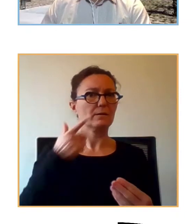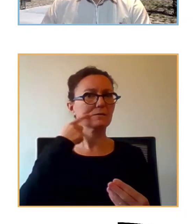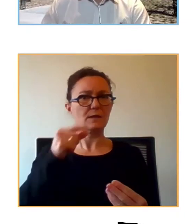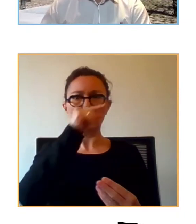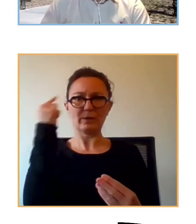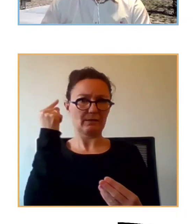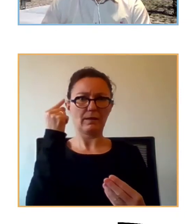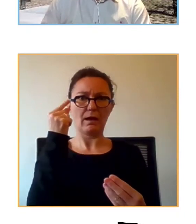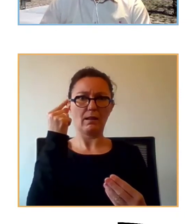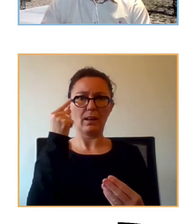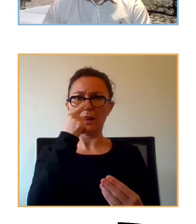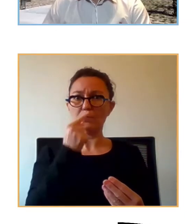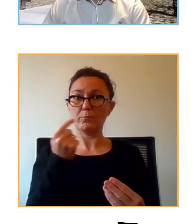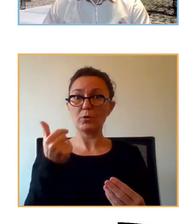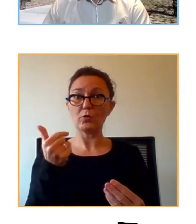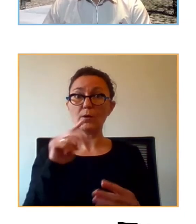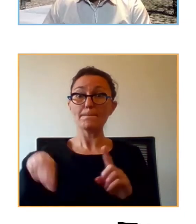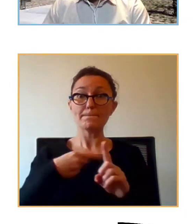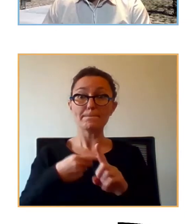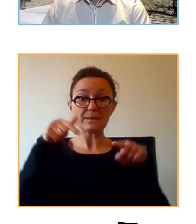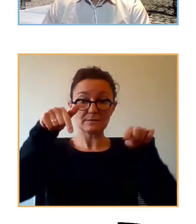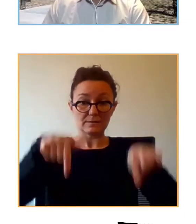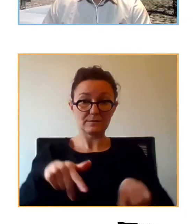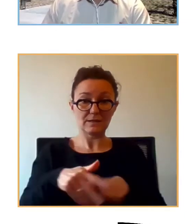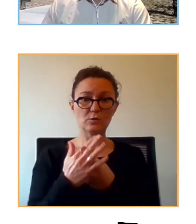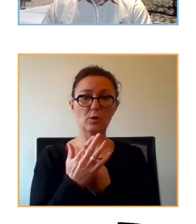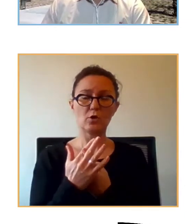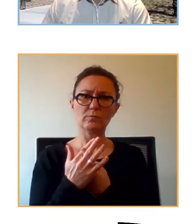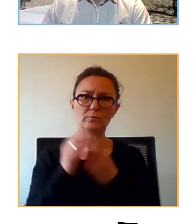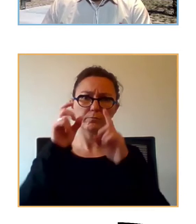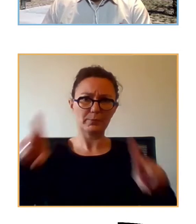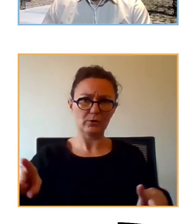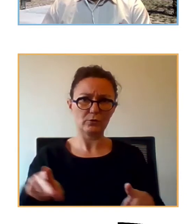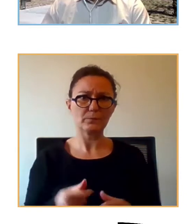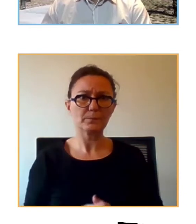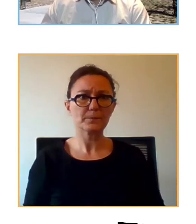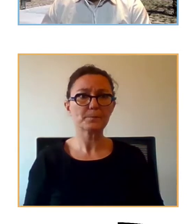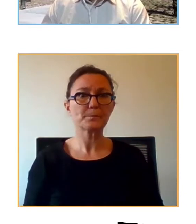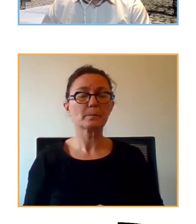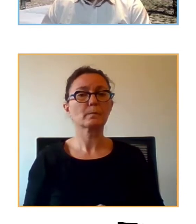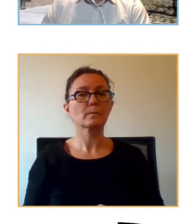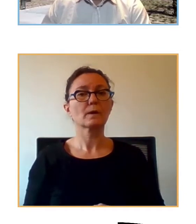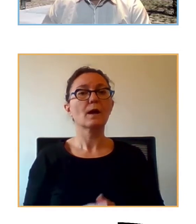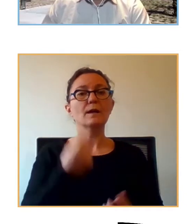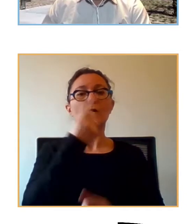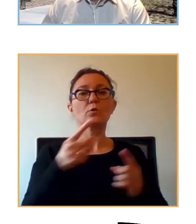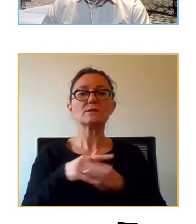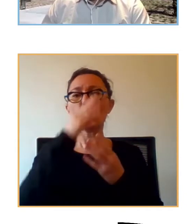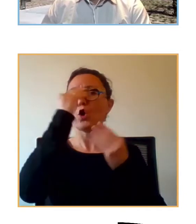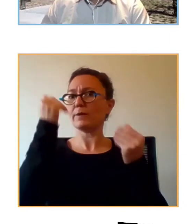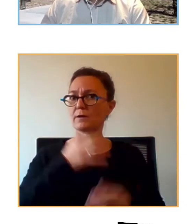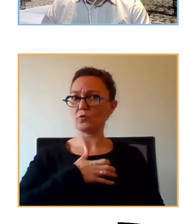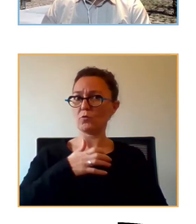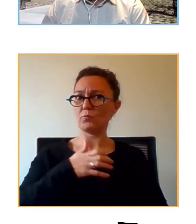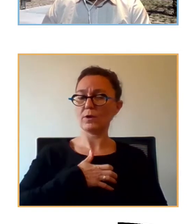pues ahora con este estresor pues todavía más además hay alguna serie de fenómenos que no podemos olvidar hay